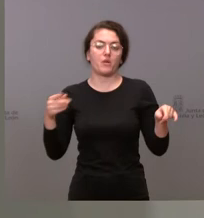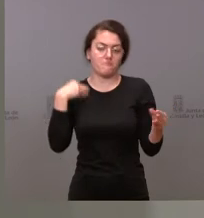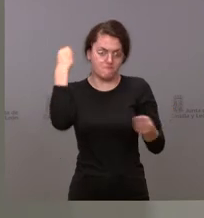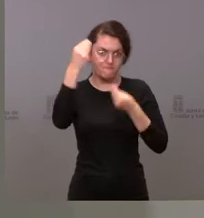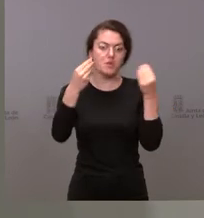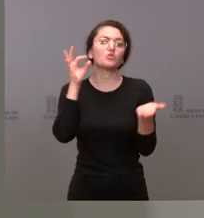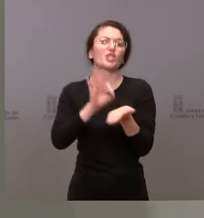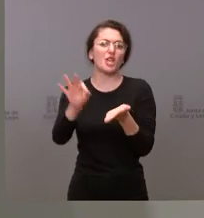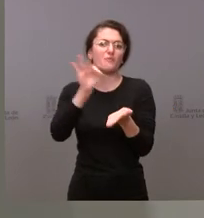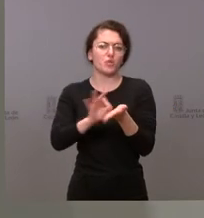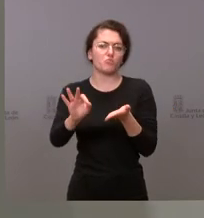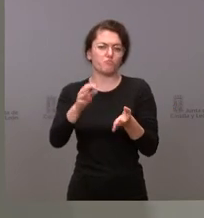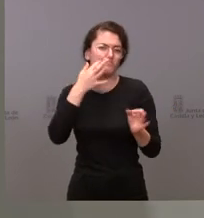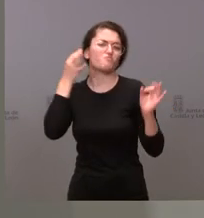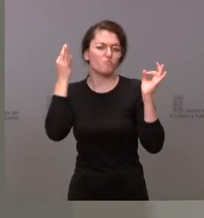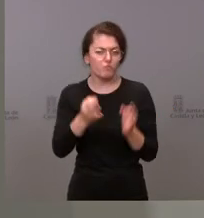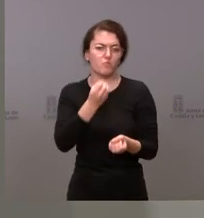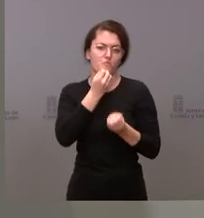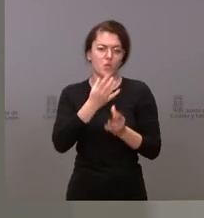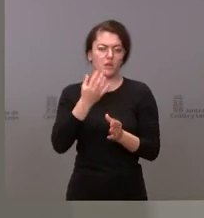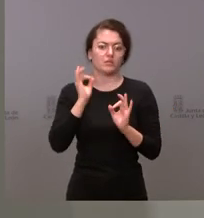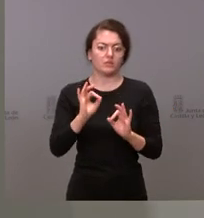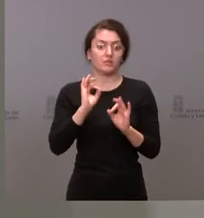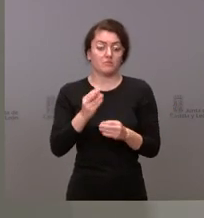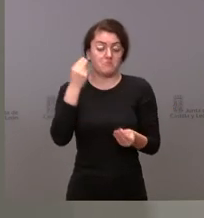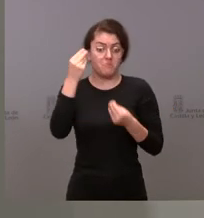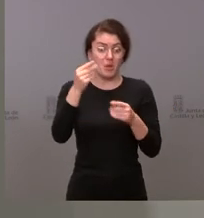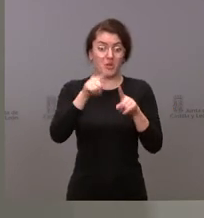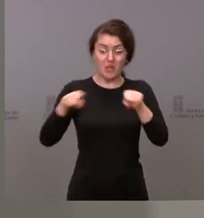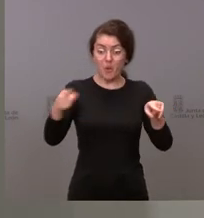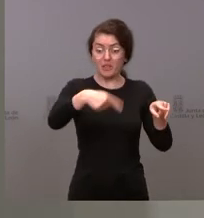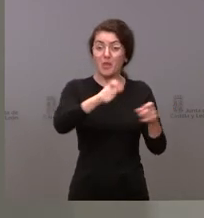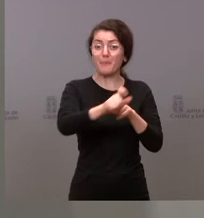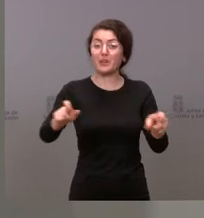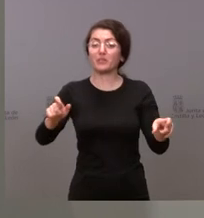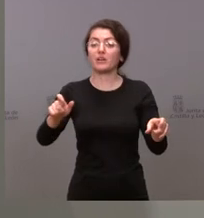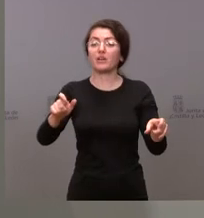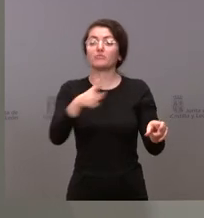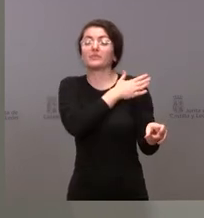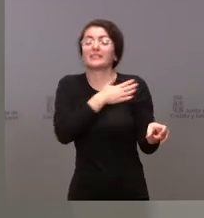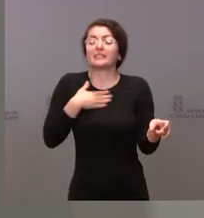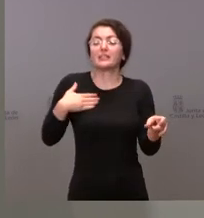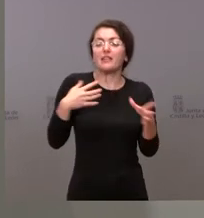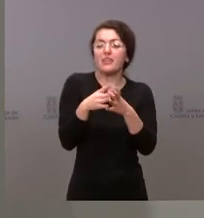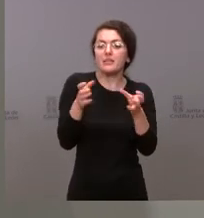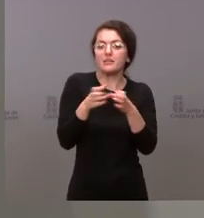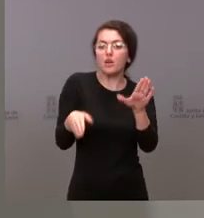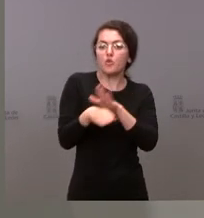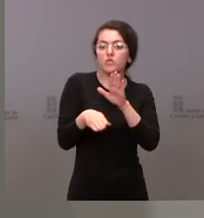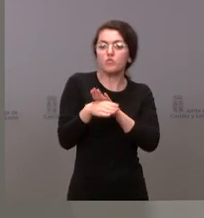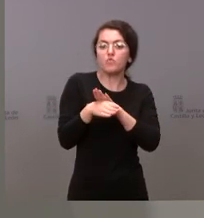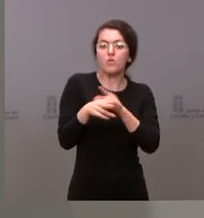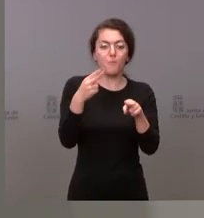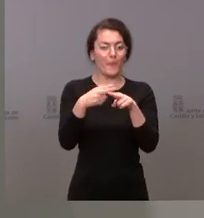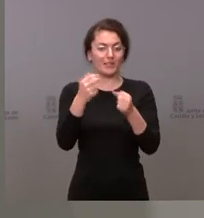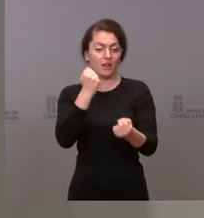buen servicio a los segoianos y creo que los segoianos desearán que continúe una política económica que está permitiendo ese crecimiento del